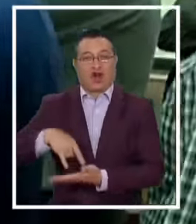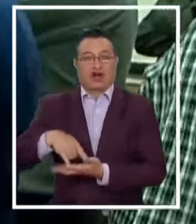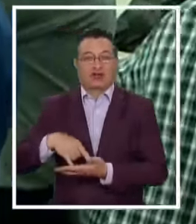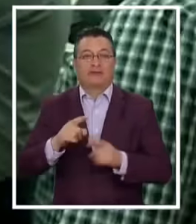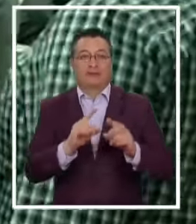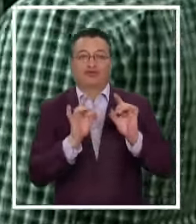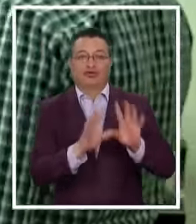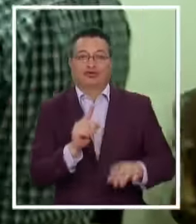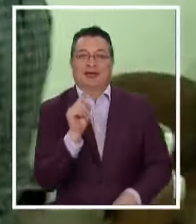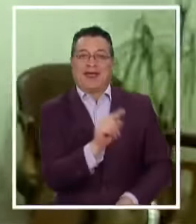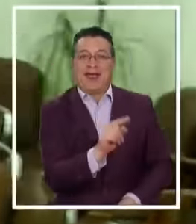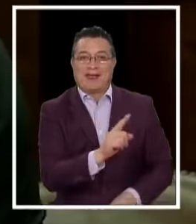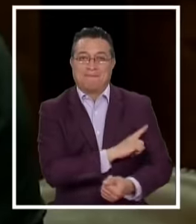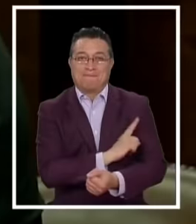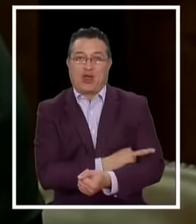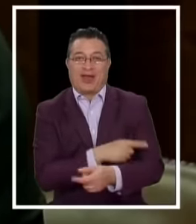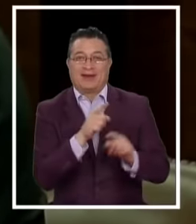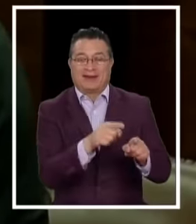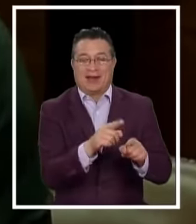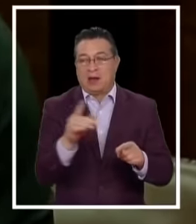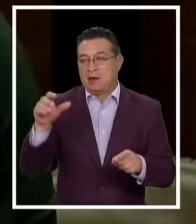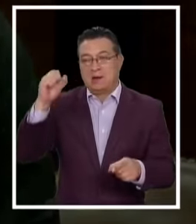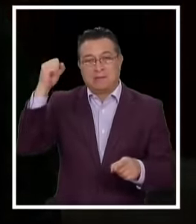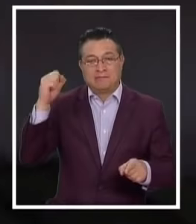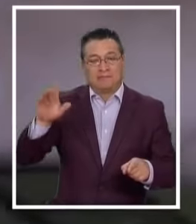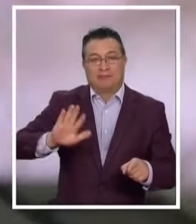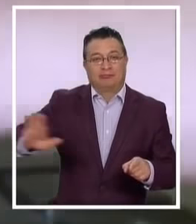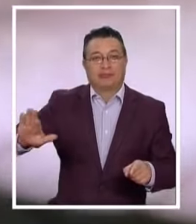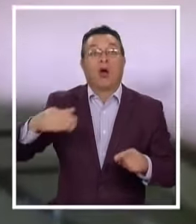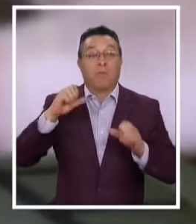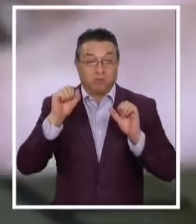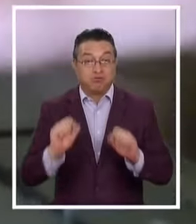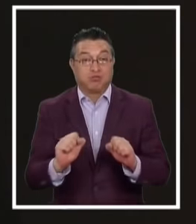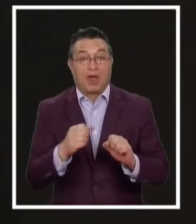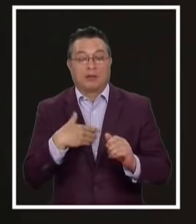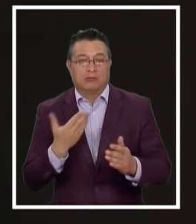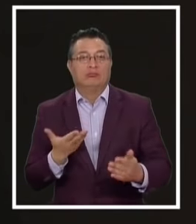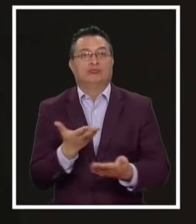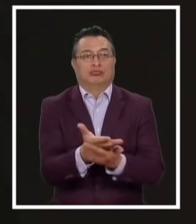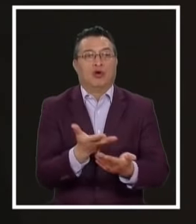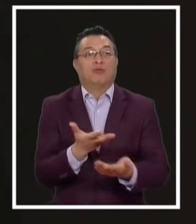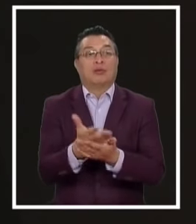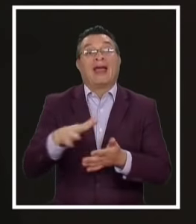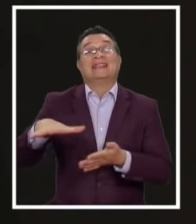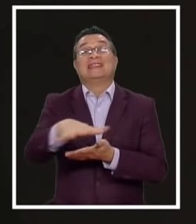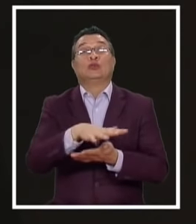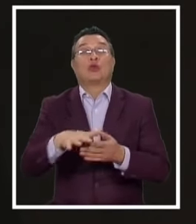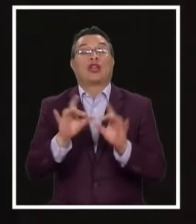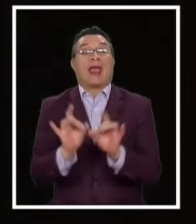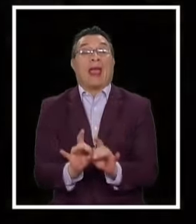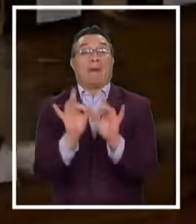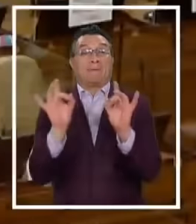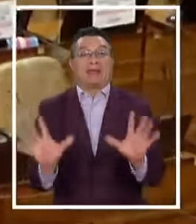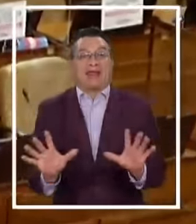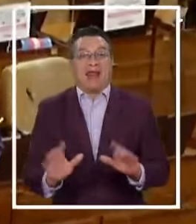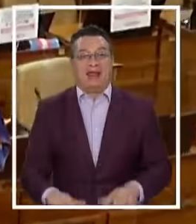exclusivas del Ejecutivo Y que le permitirían al Legislativo Presentar este tipo de proyectos en situaciones excepcionales